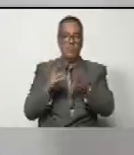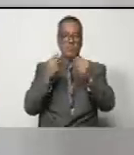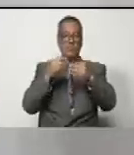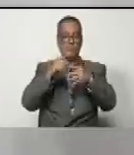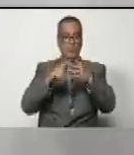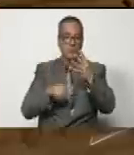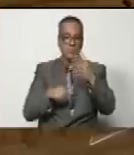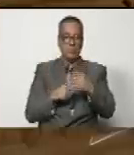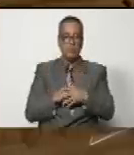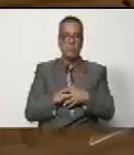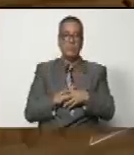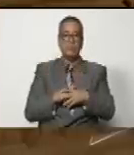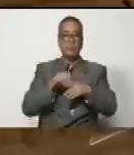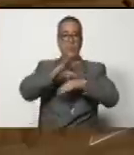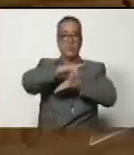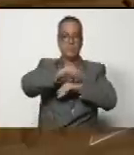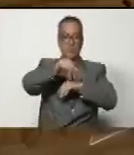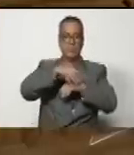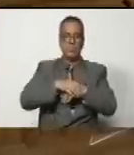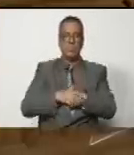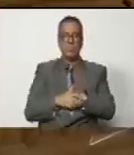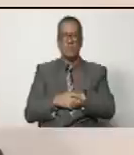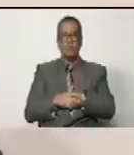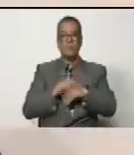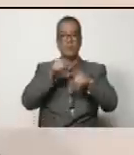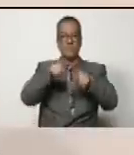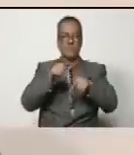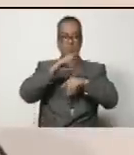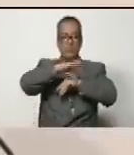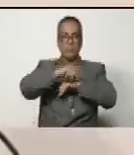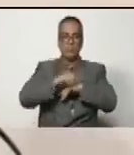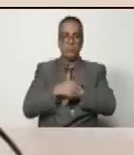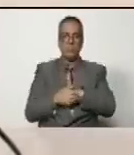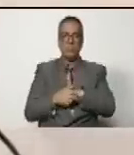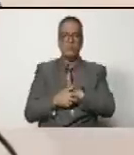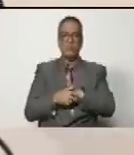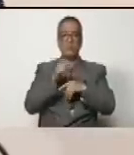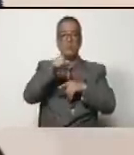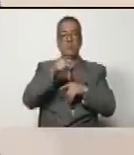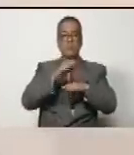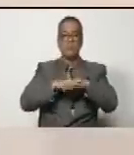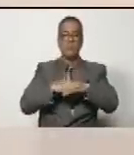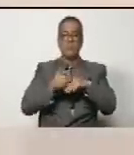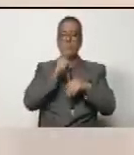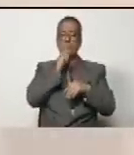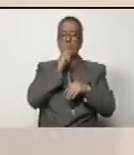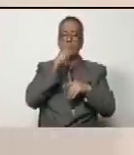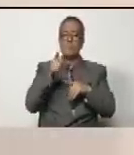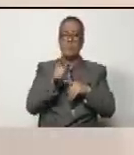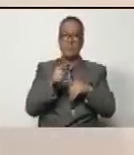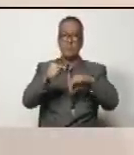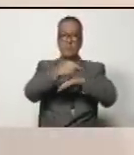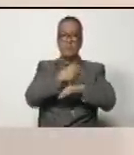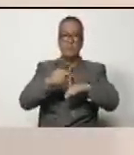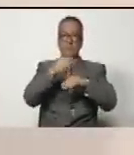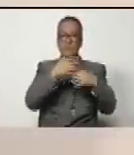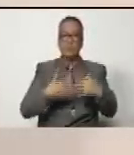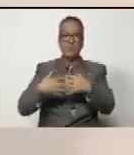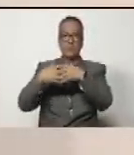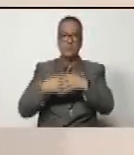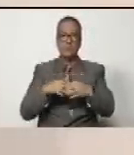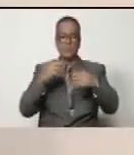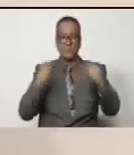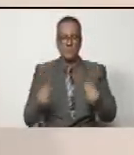muchos aspectos. Fue robado. Fue robado. ¿Y fue robado por quién? Por el gobierno de los Estados Unidos en